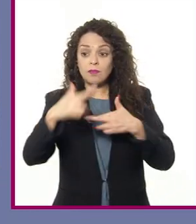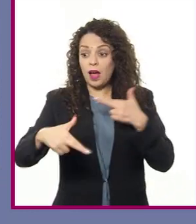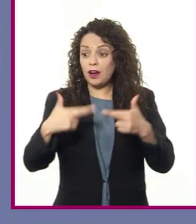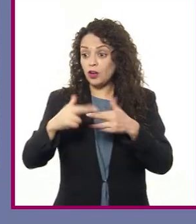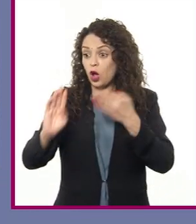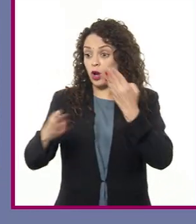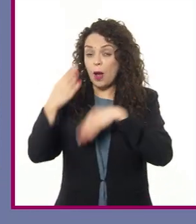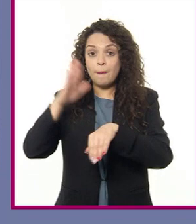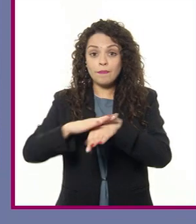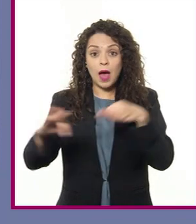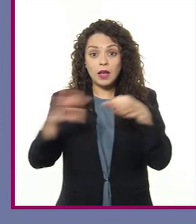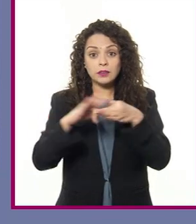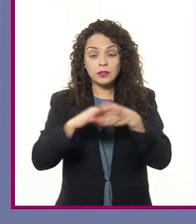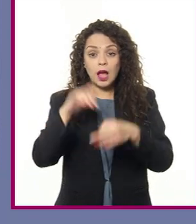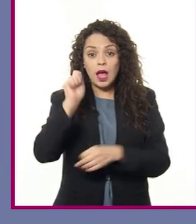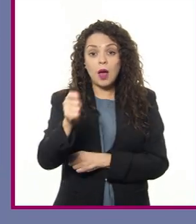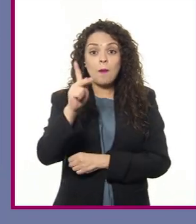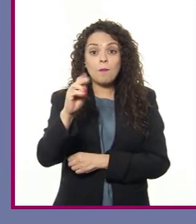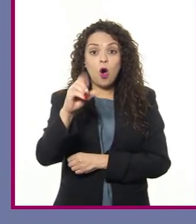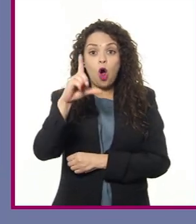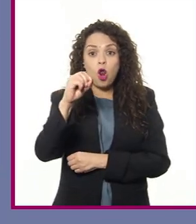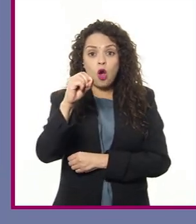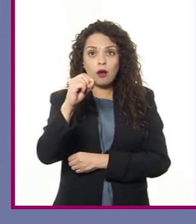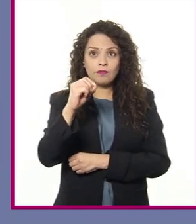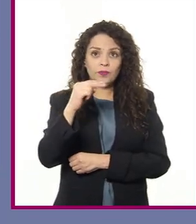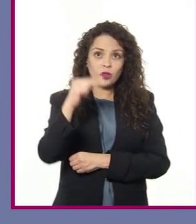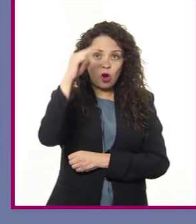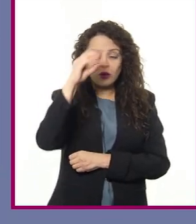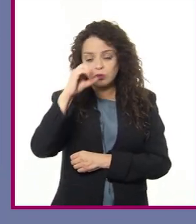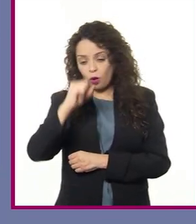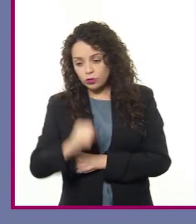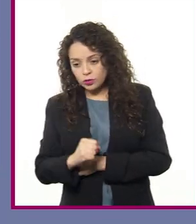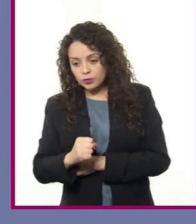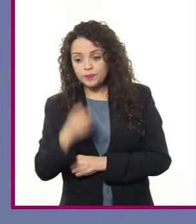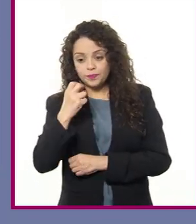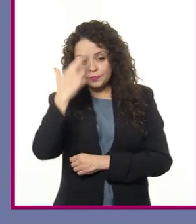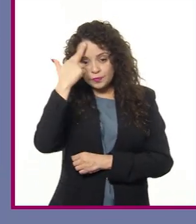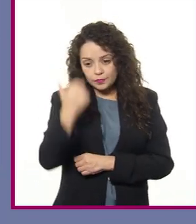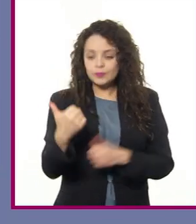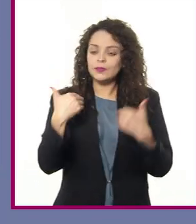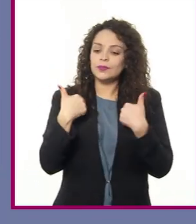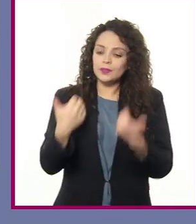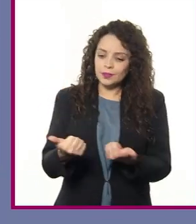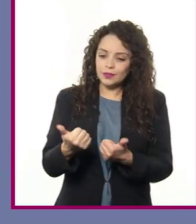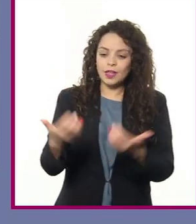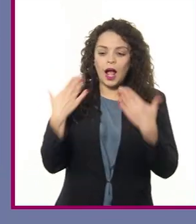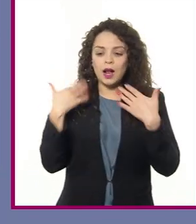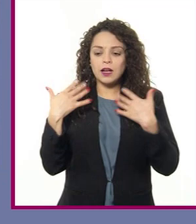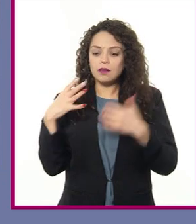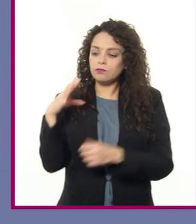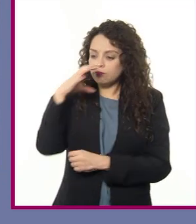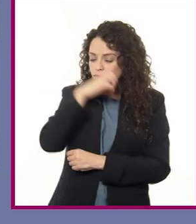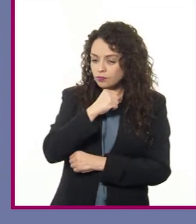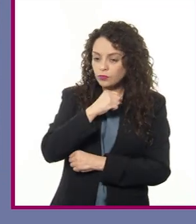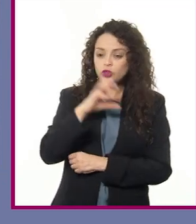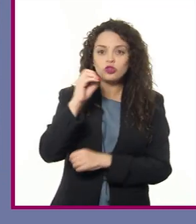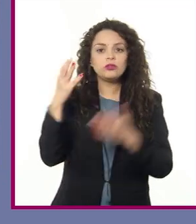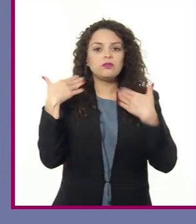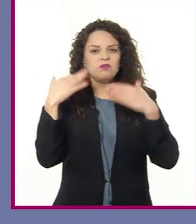a los polos o más alejados de los polos, que me explican por qué hay un clima caliente o por qué hay un clima frío.